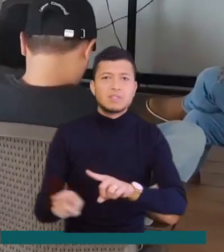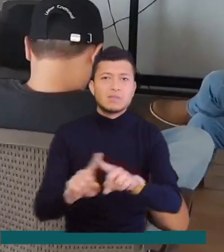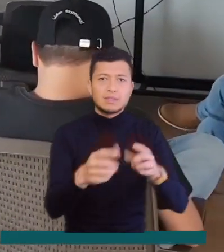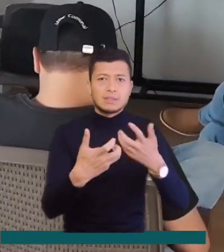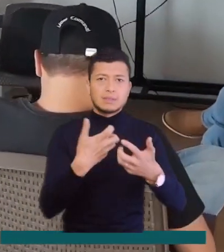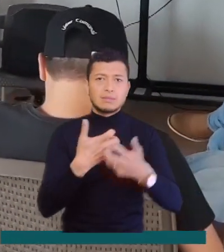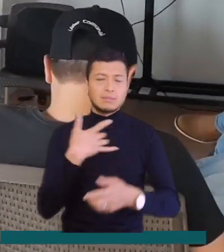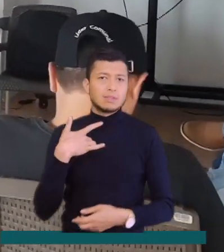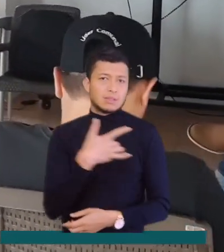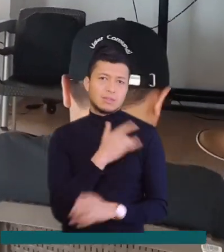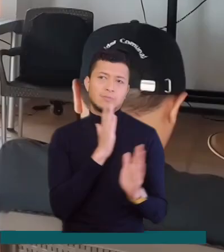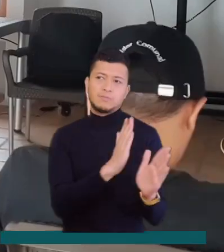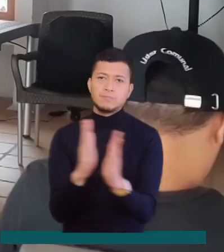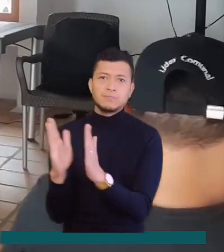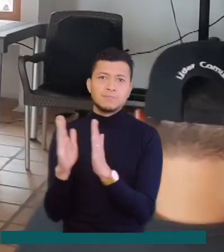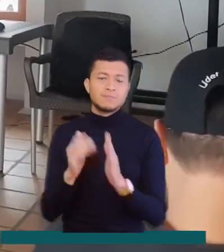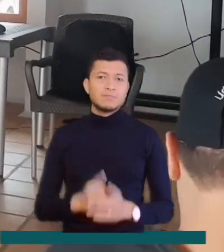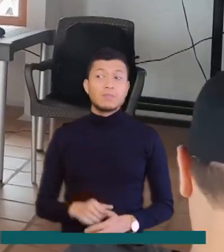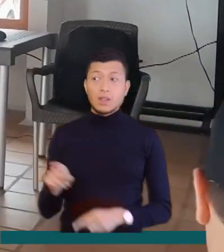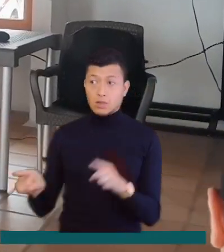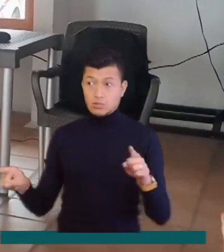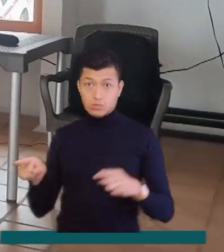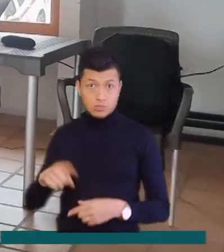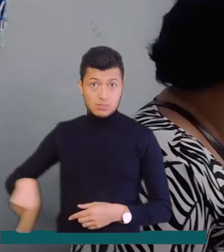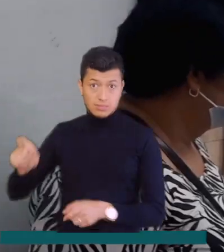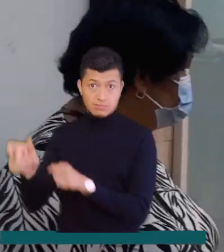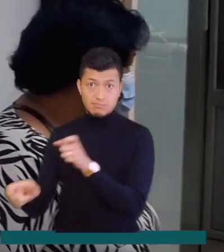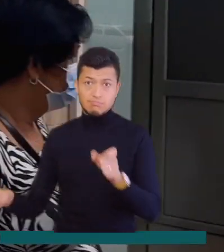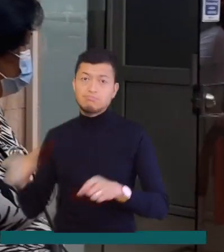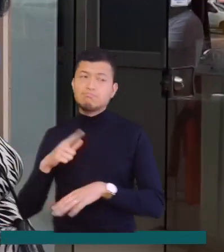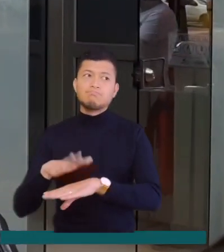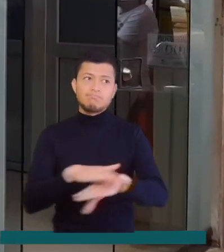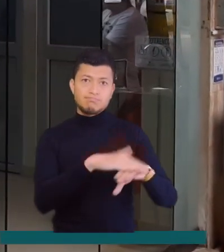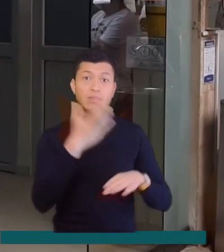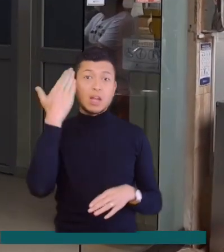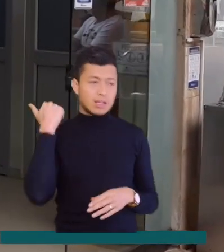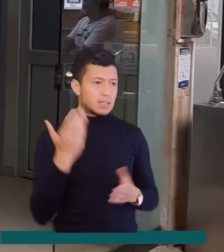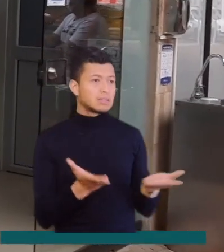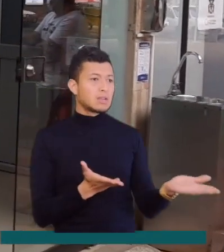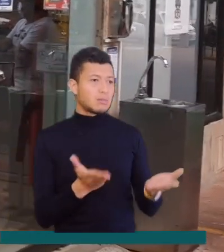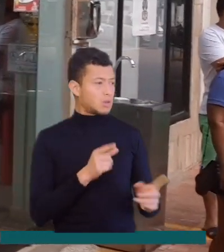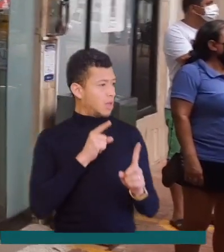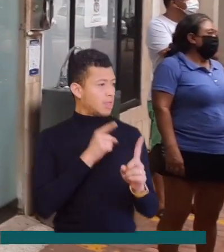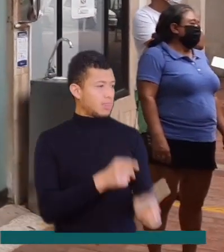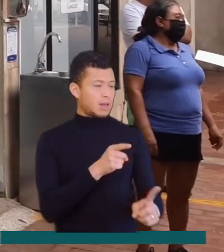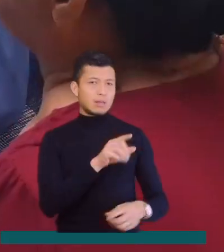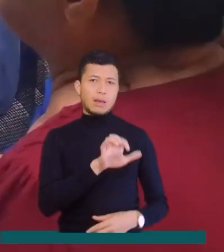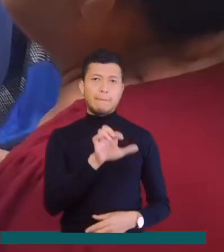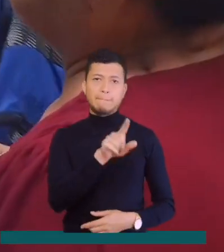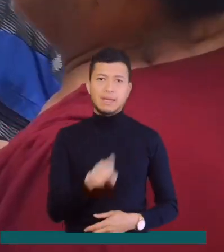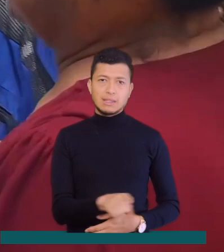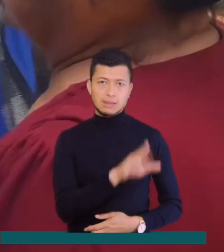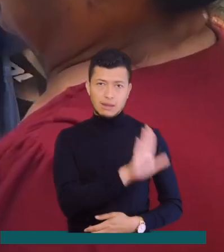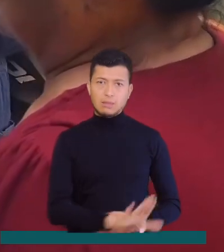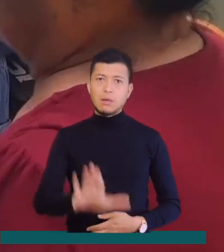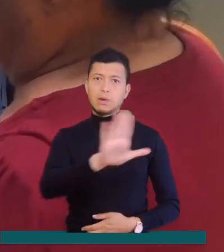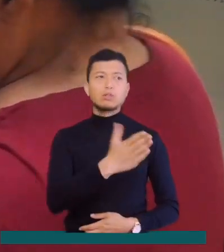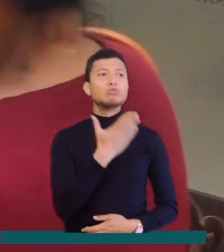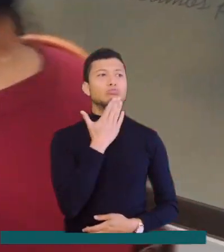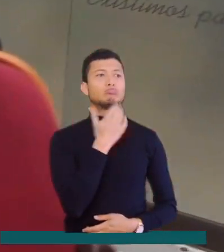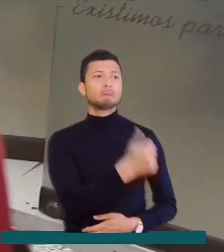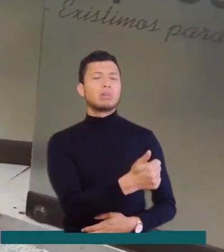del sistema. Muchos de los beneficiarios manifiestan que la prestación del servicio funcionaba cuando la hacía directamente la EPS del